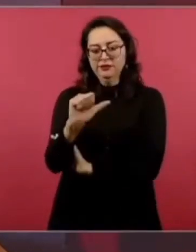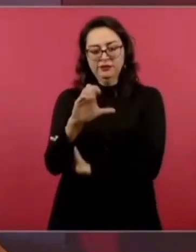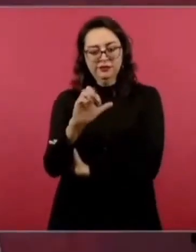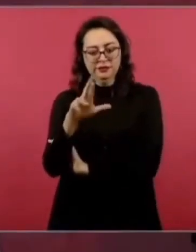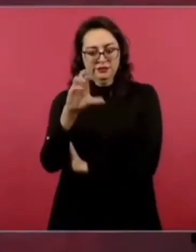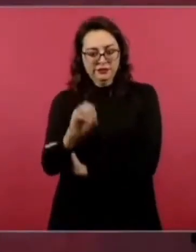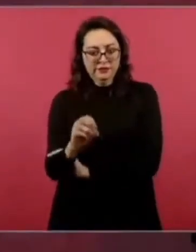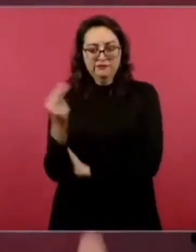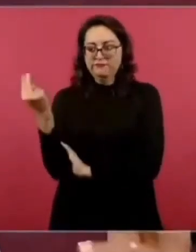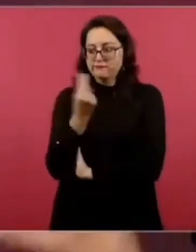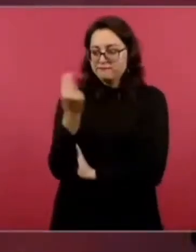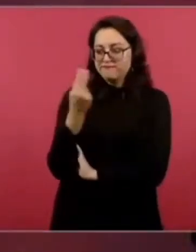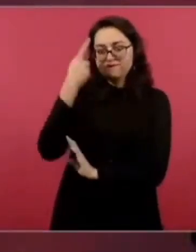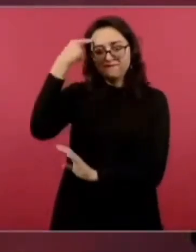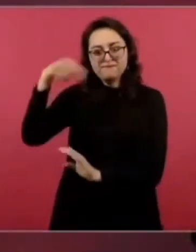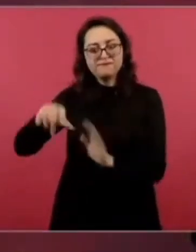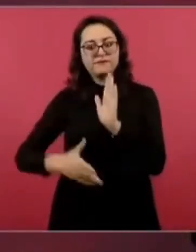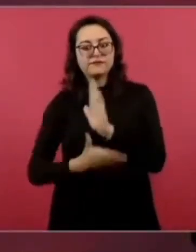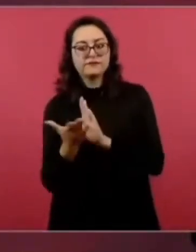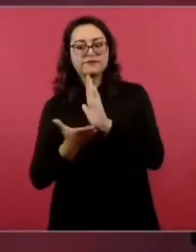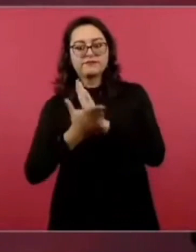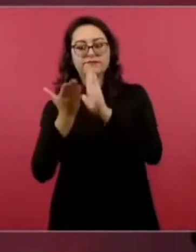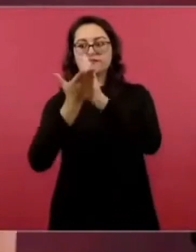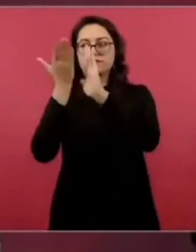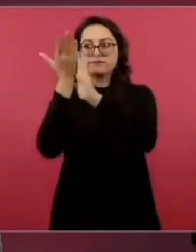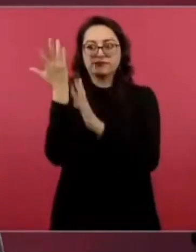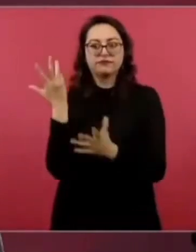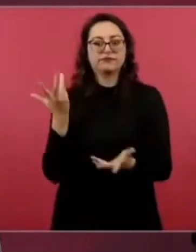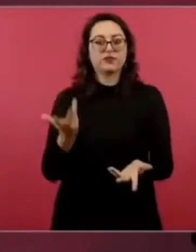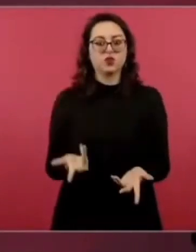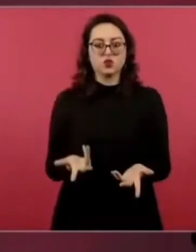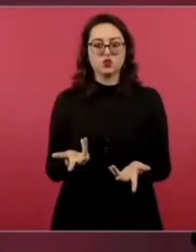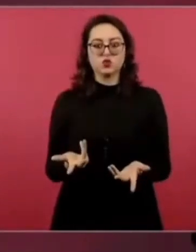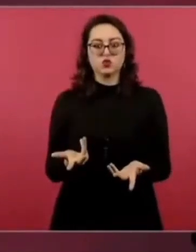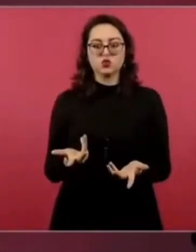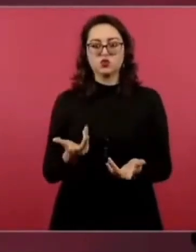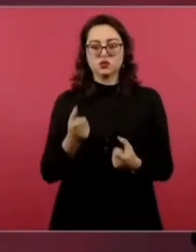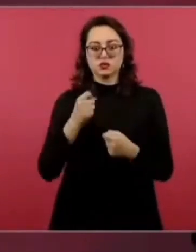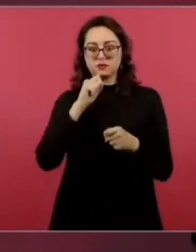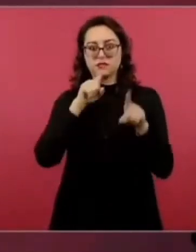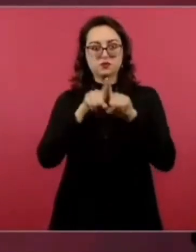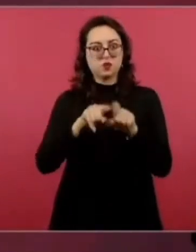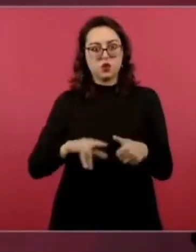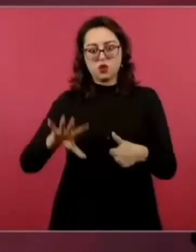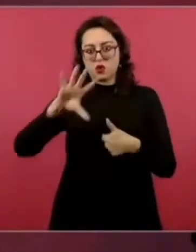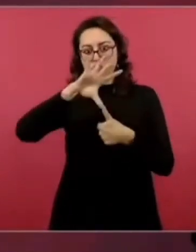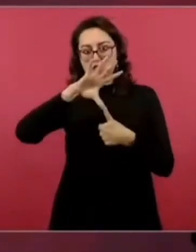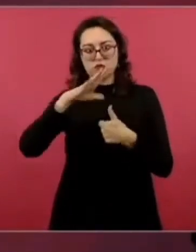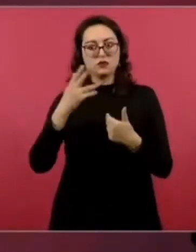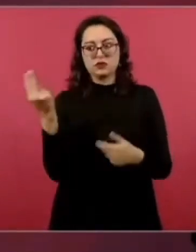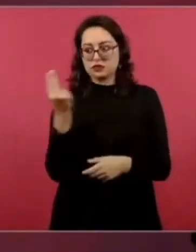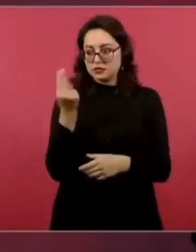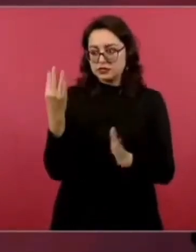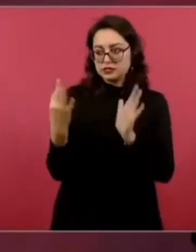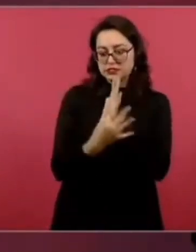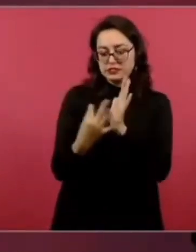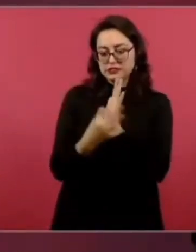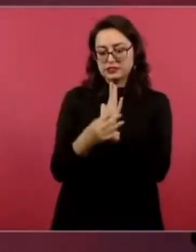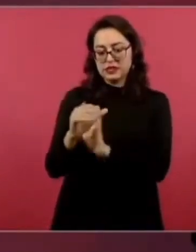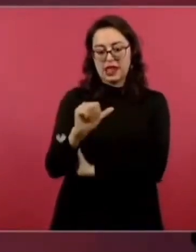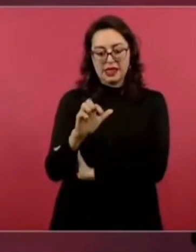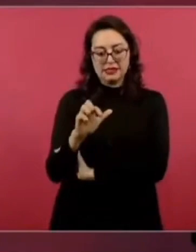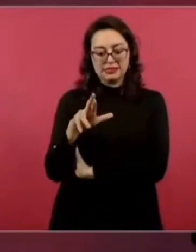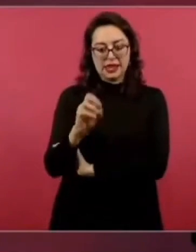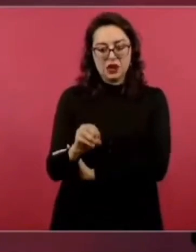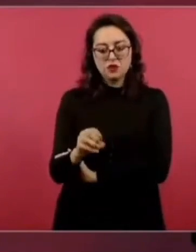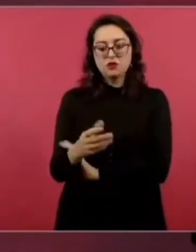va a haber más demanda por la integración de América del Norte, por el tratado,